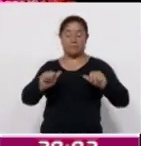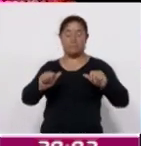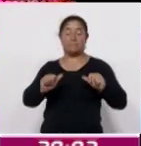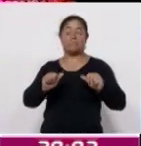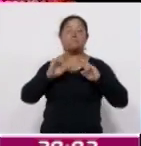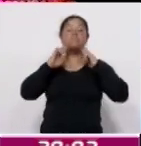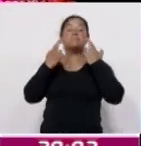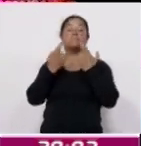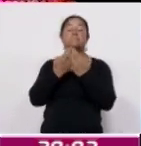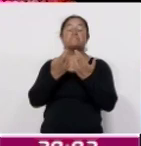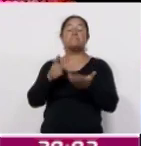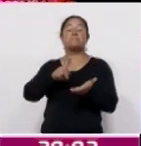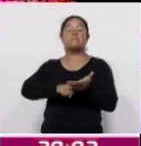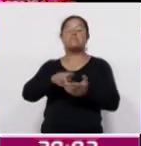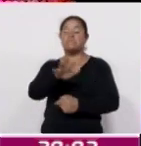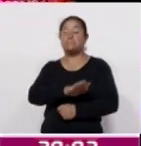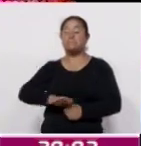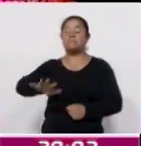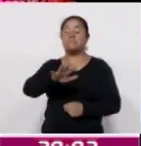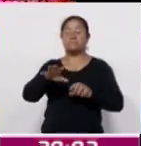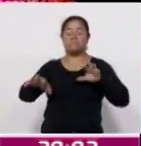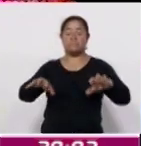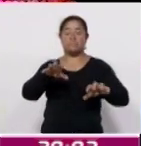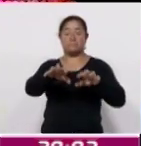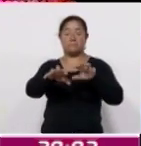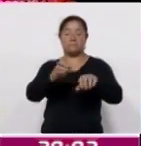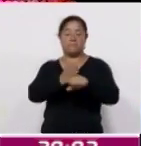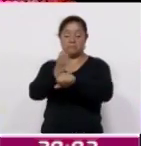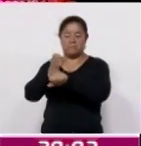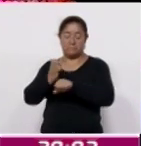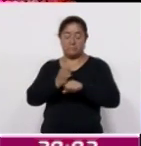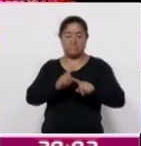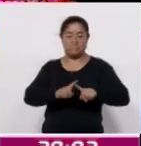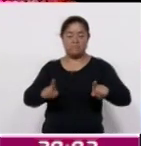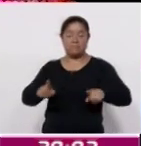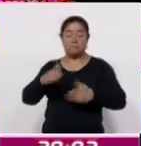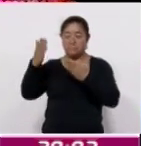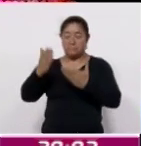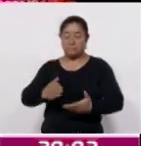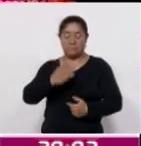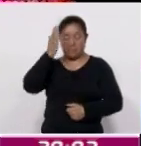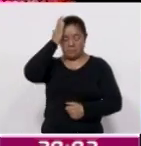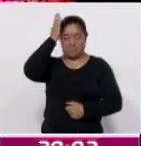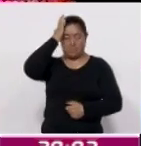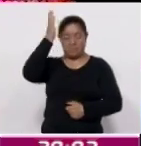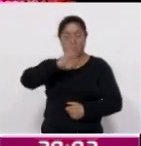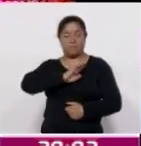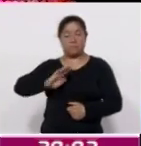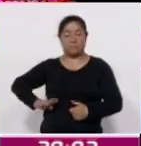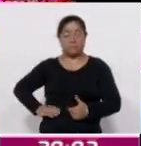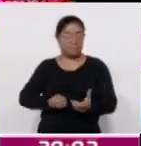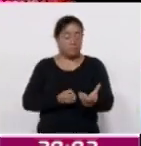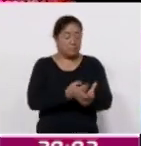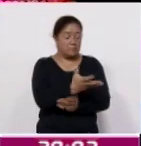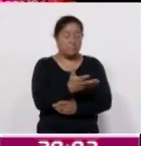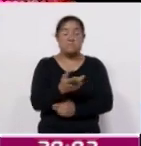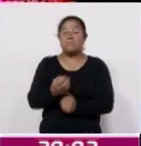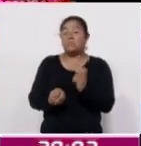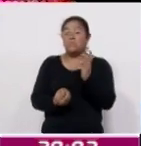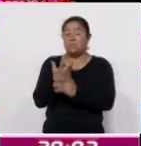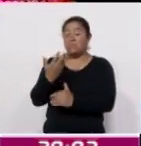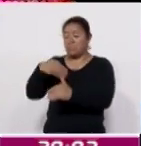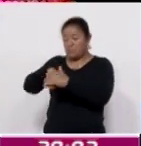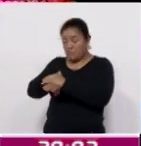Seguridad del Estado. A esta asamblea también asistieron autoridades municipales salientes y electos. La gobernadora